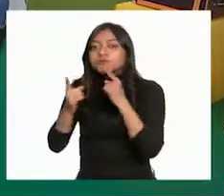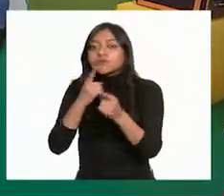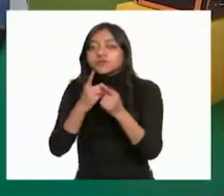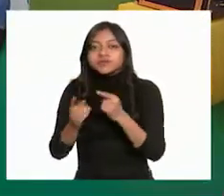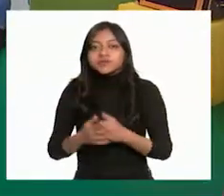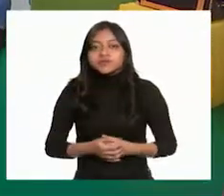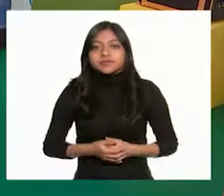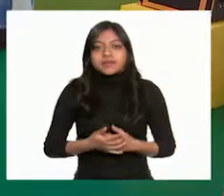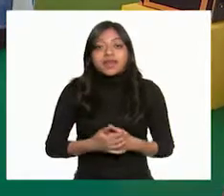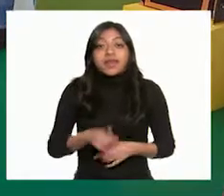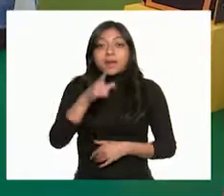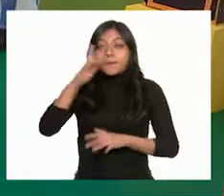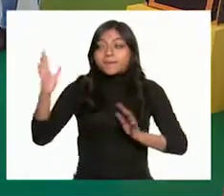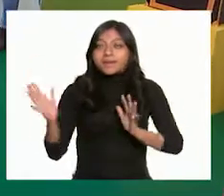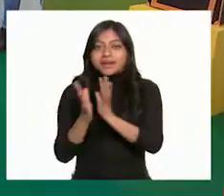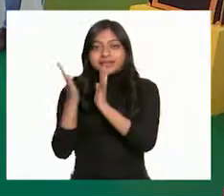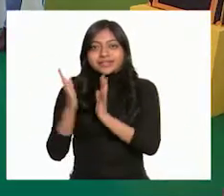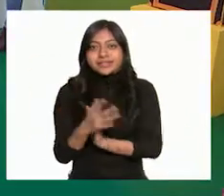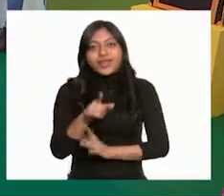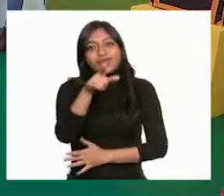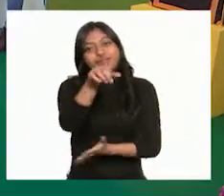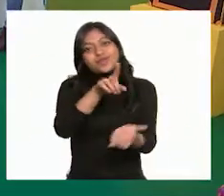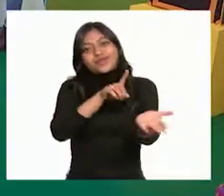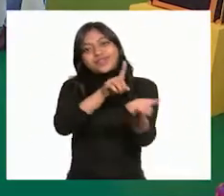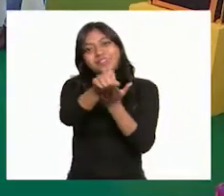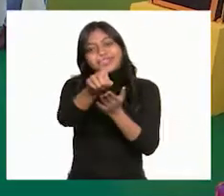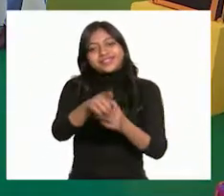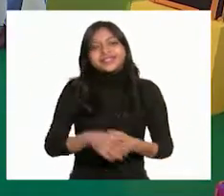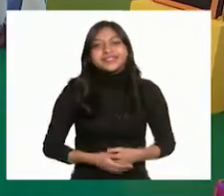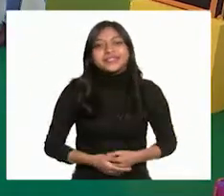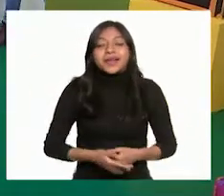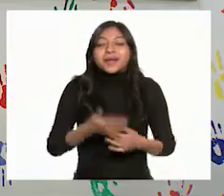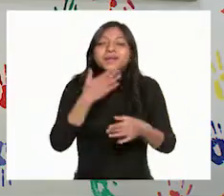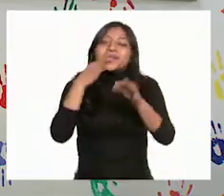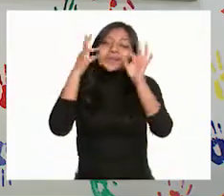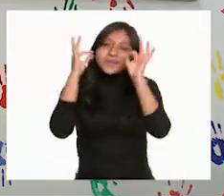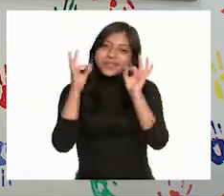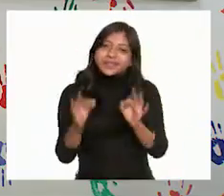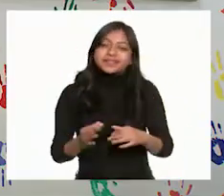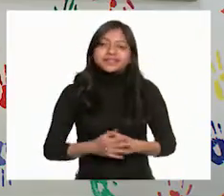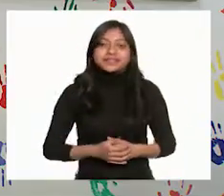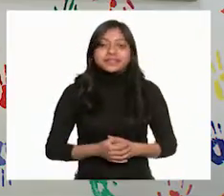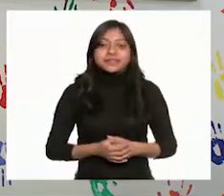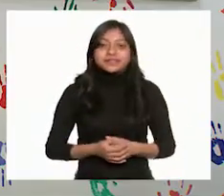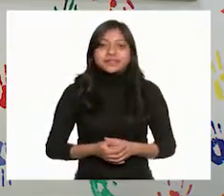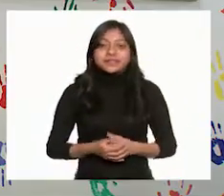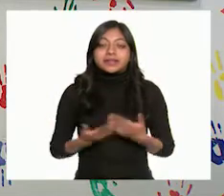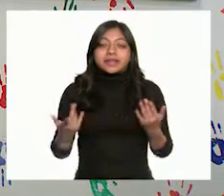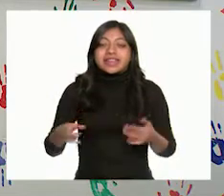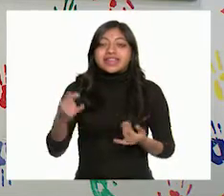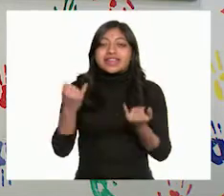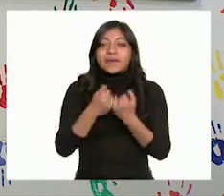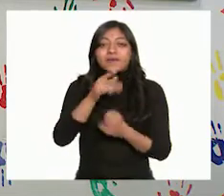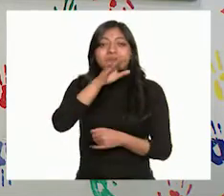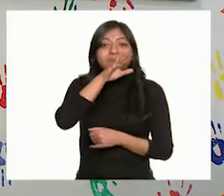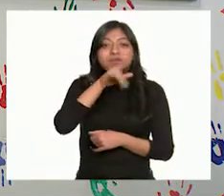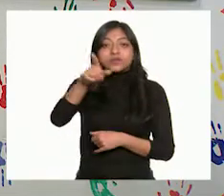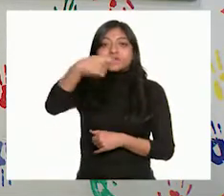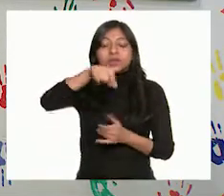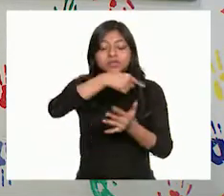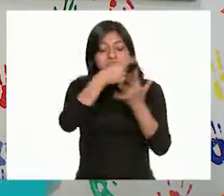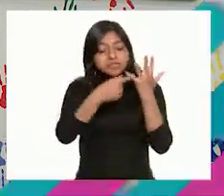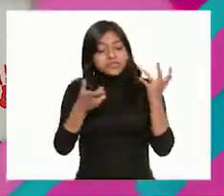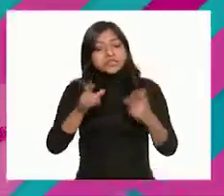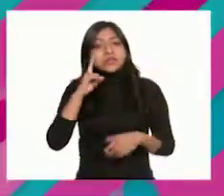pues participar es nuestro derecho. Muy bien, Panchito. Y en el caso de la basura, ¿qué actividades pueden